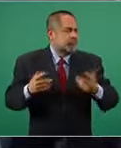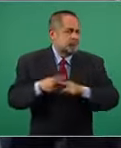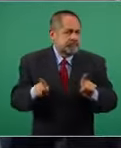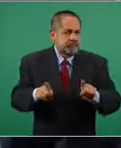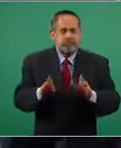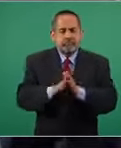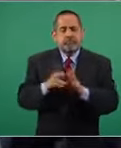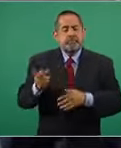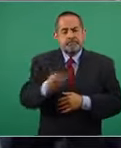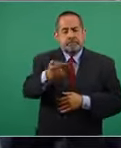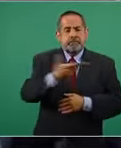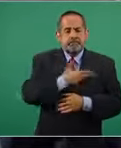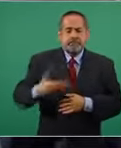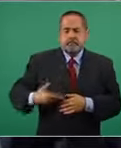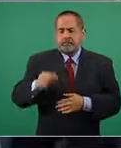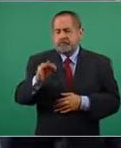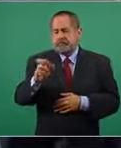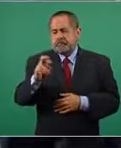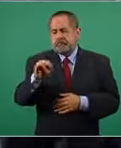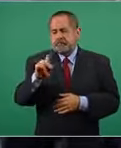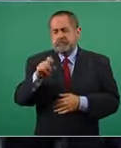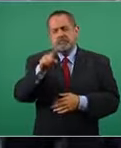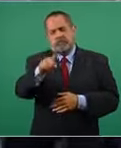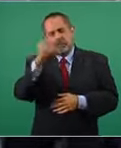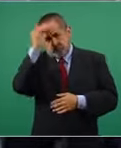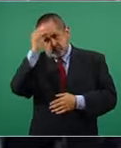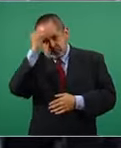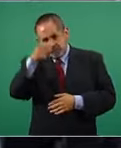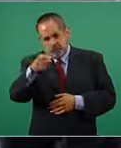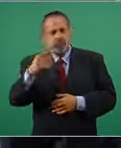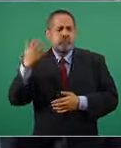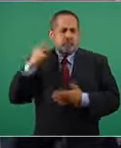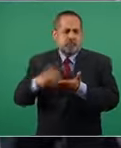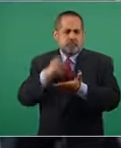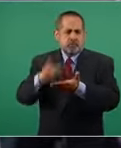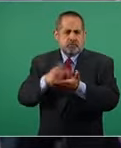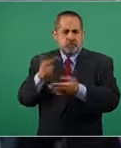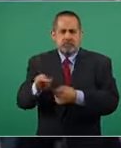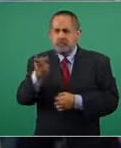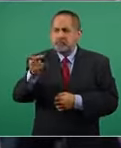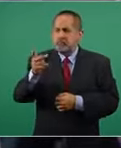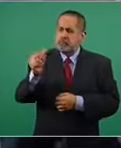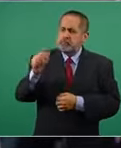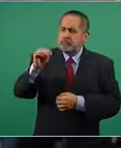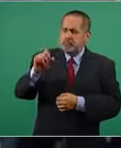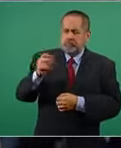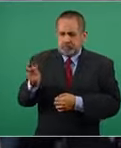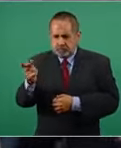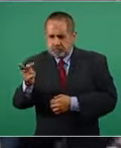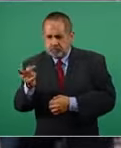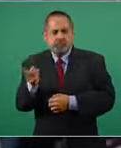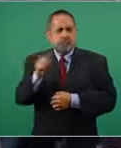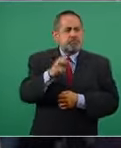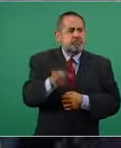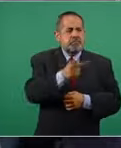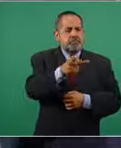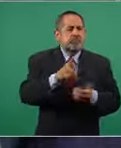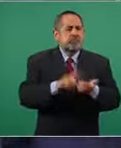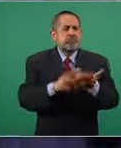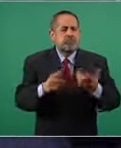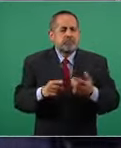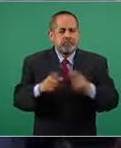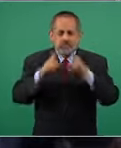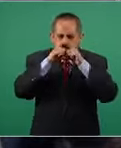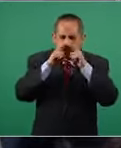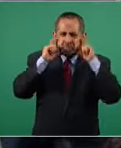por su opinión de un gesto pues que ha sido por el que se le ha preguntado muchas veces al presidente López Obrador y es el hecho de que no porte